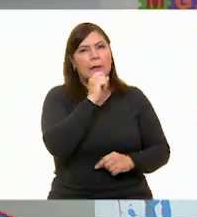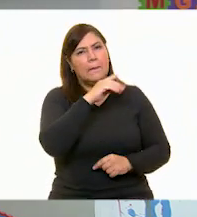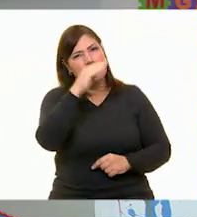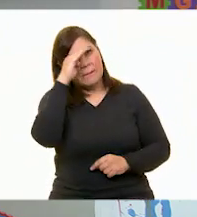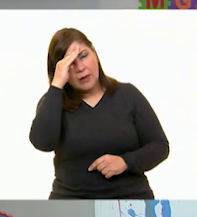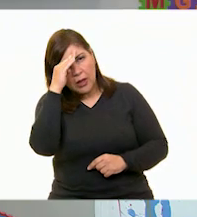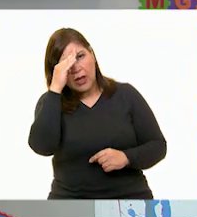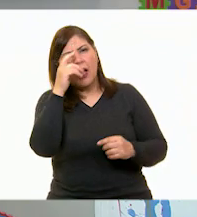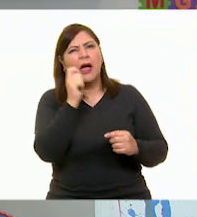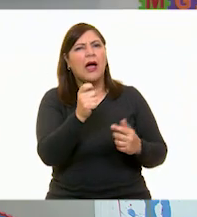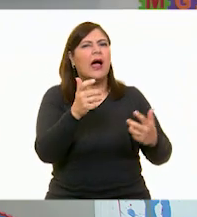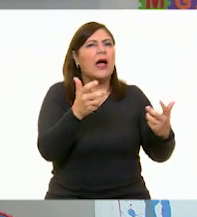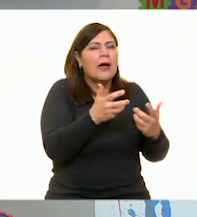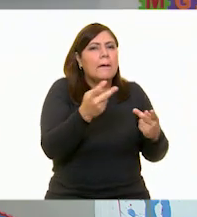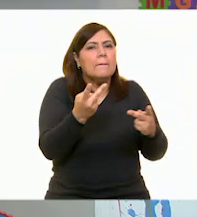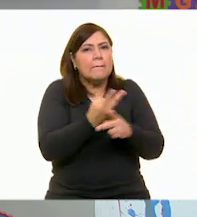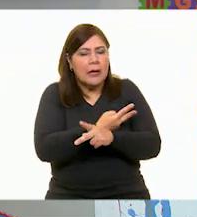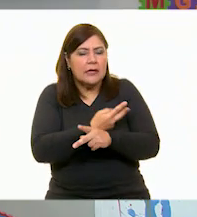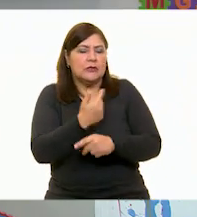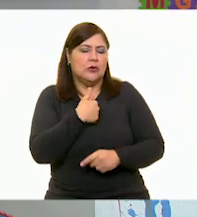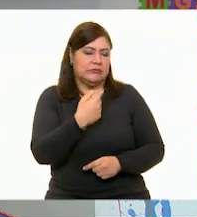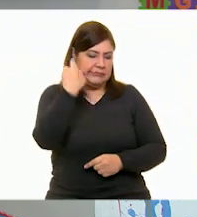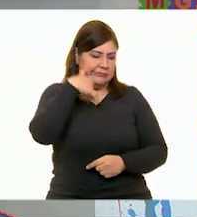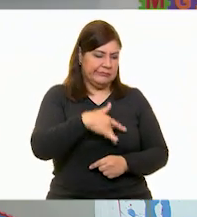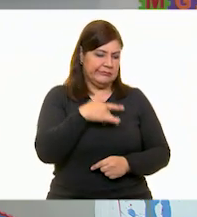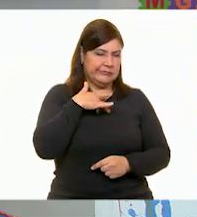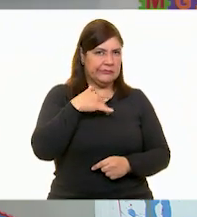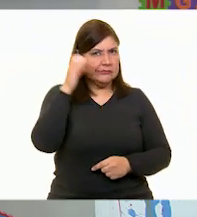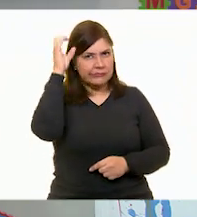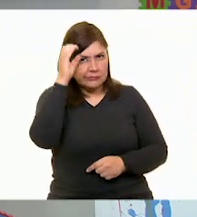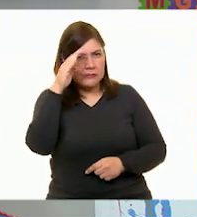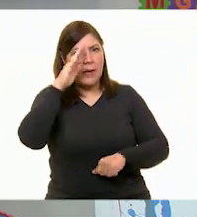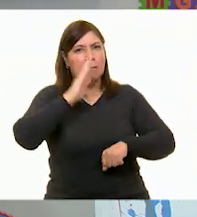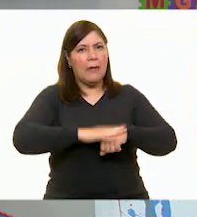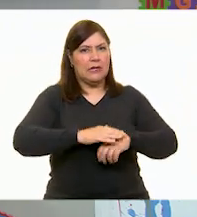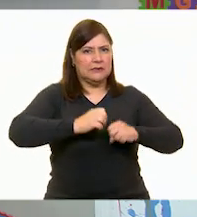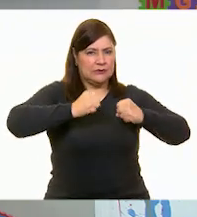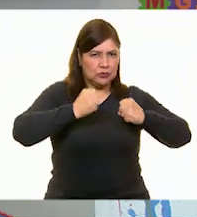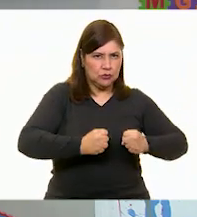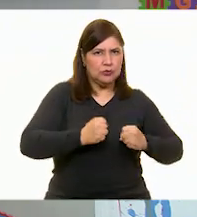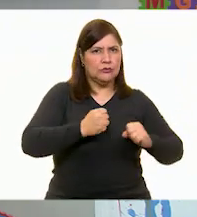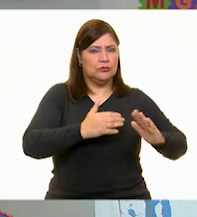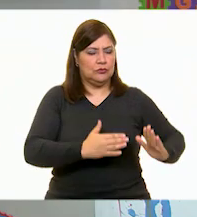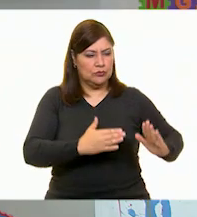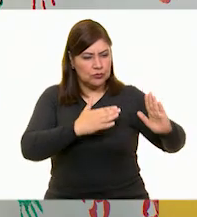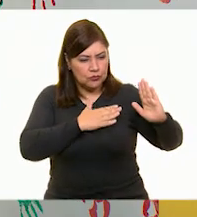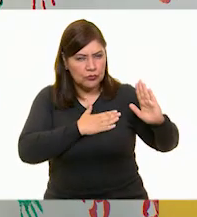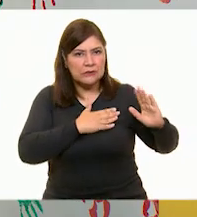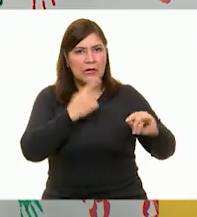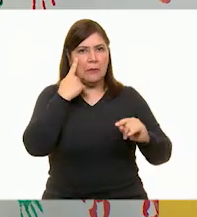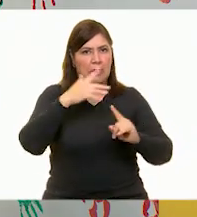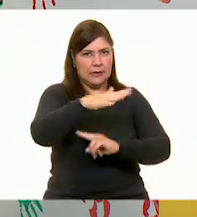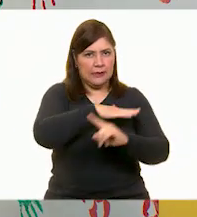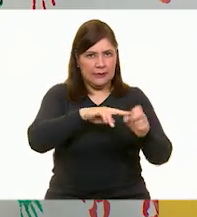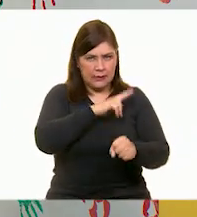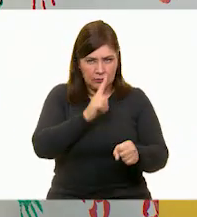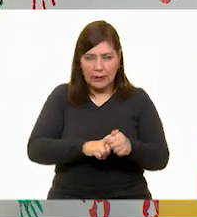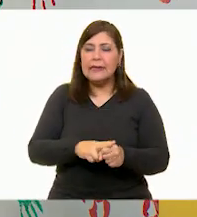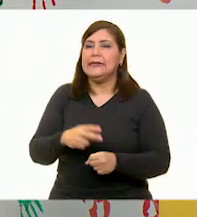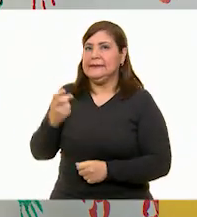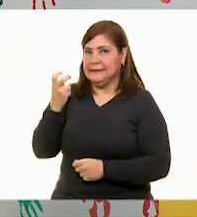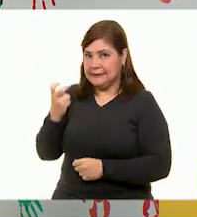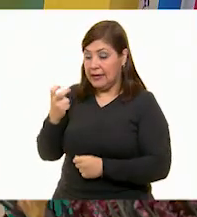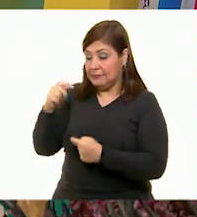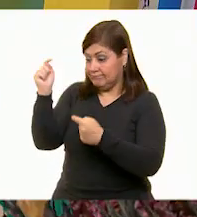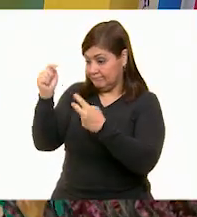consecuencias nos hace ser más conscientes y comprometidos y comprometidas pues con la naturaleza. Pues con estas grandes